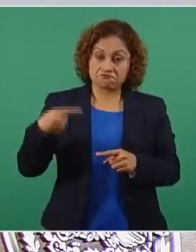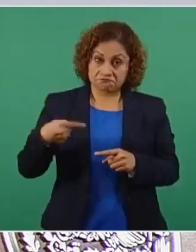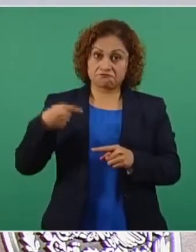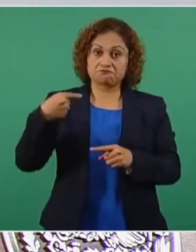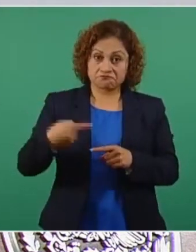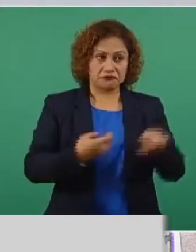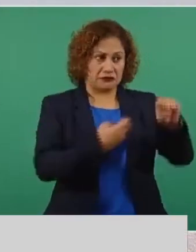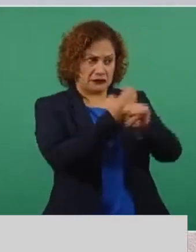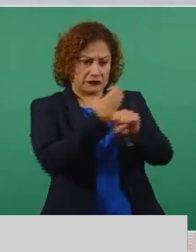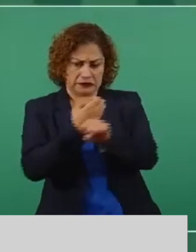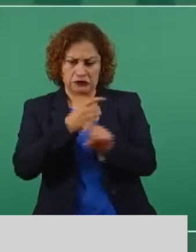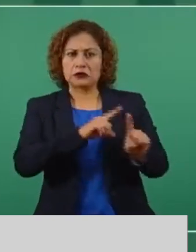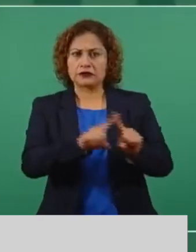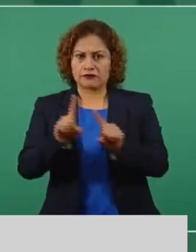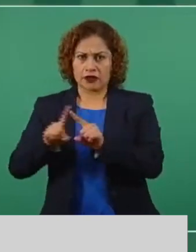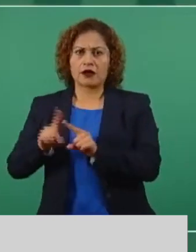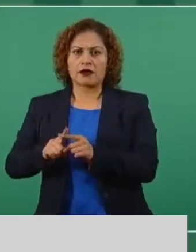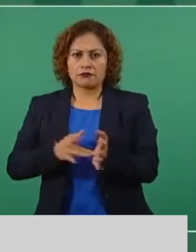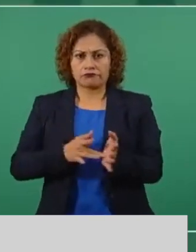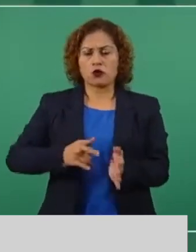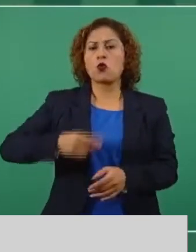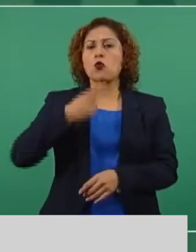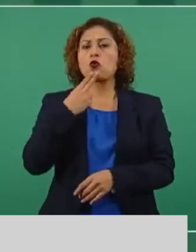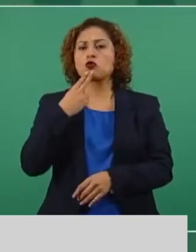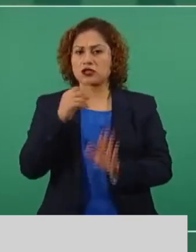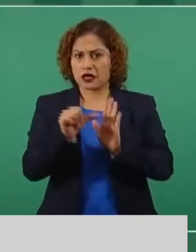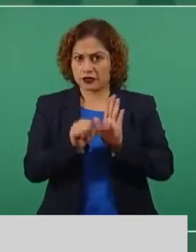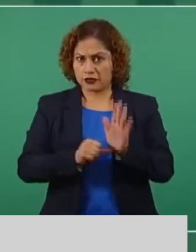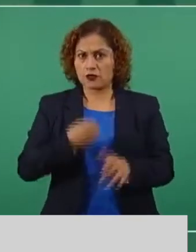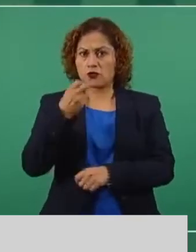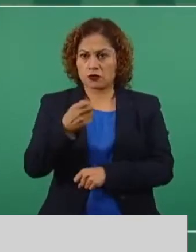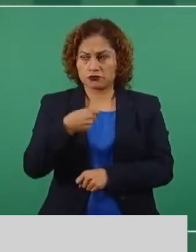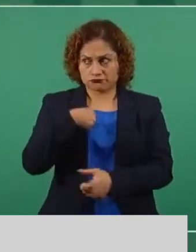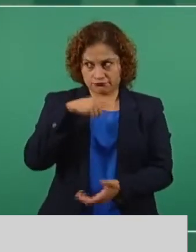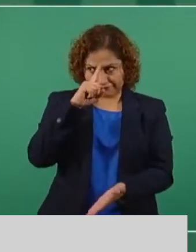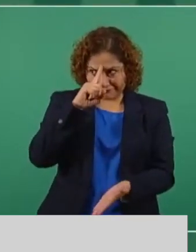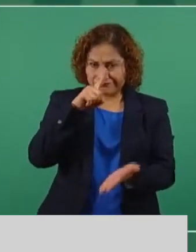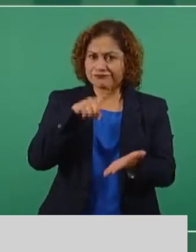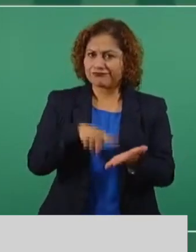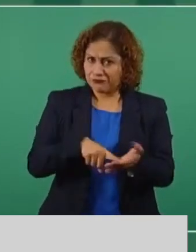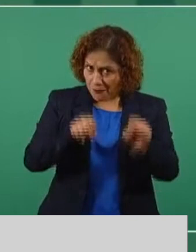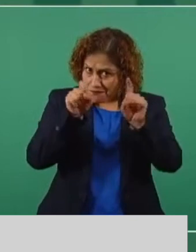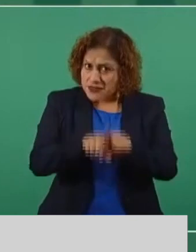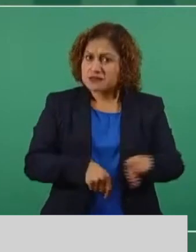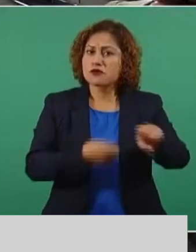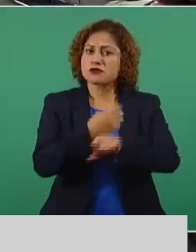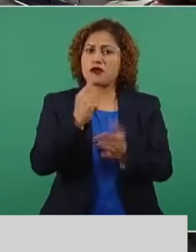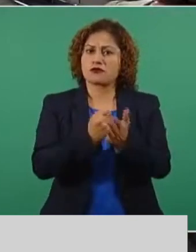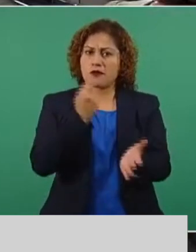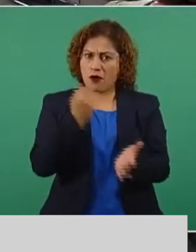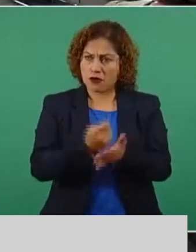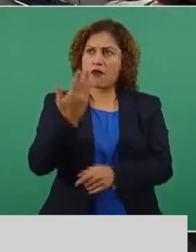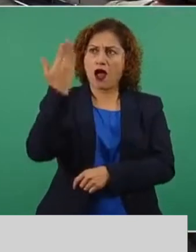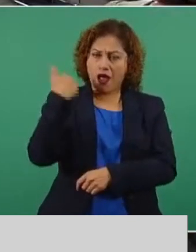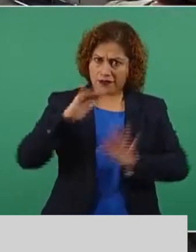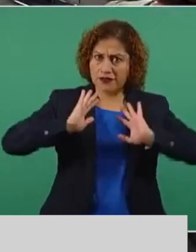su gobierno de su contraparte estadounidense, en el cual se incluye al gobernador de Tamaulipas, Francisco Javier García Cabeza de Vaca, en